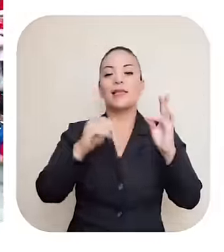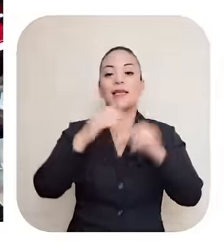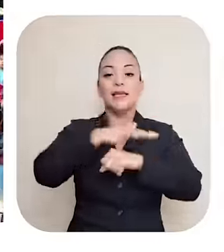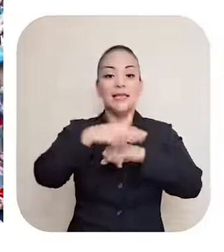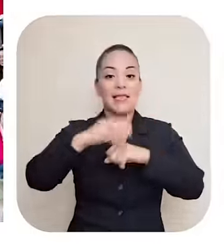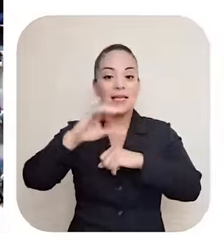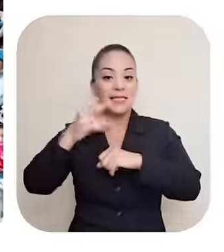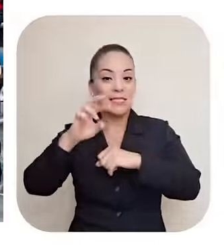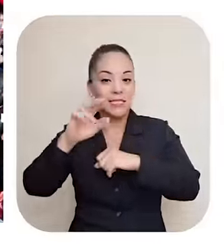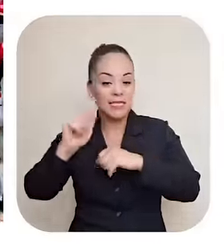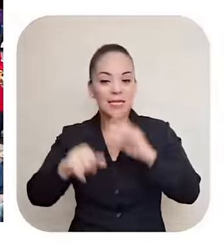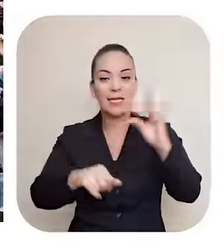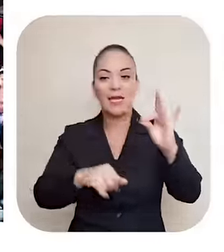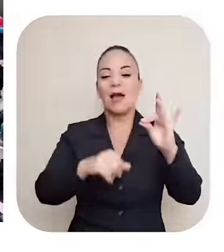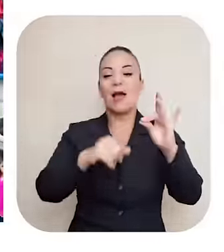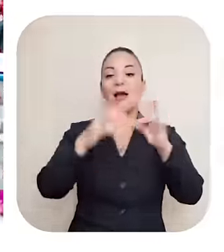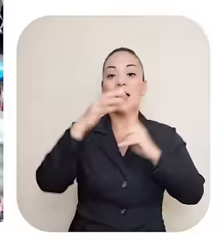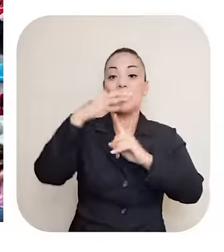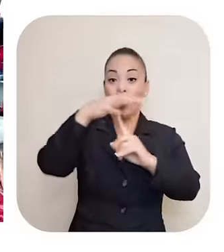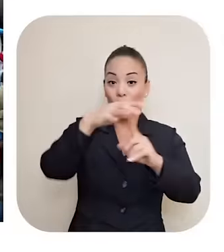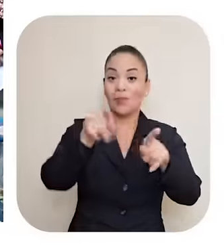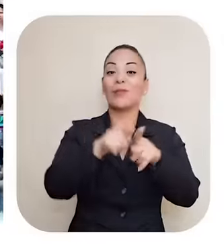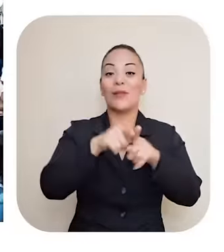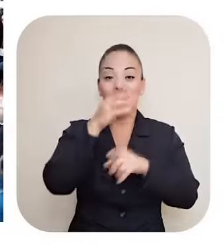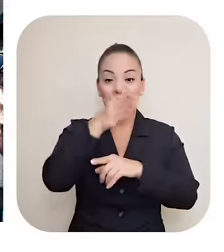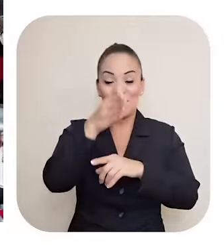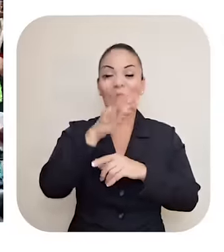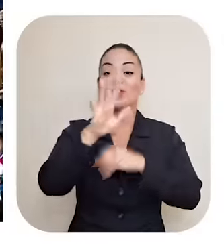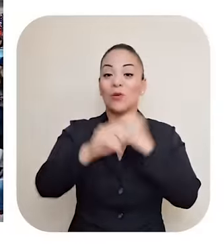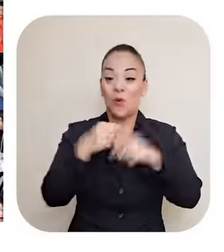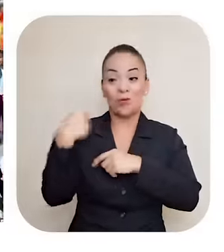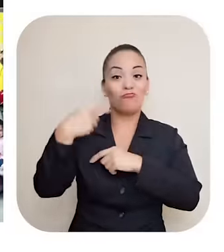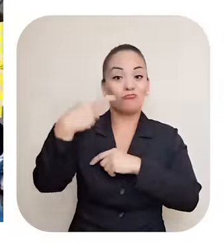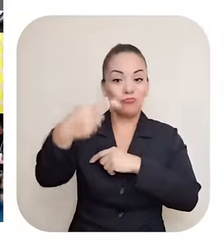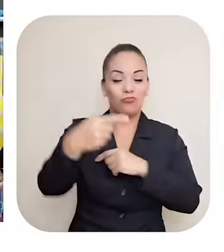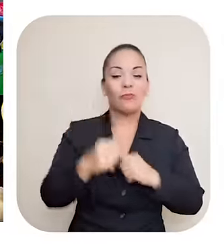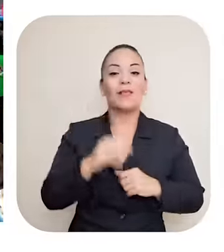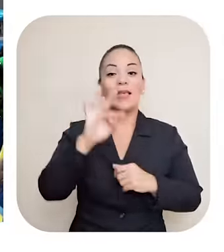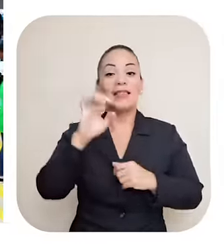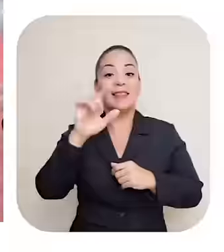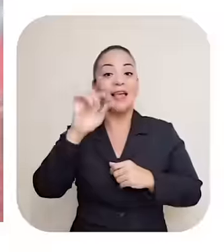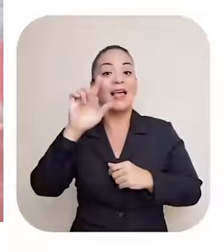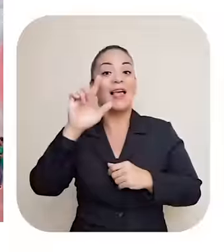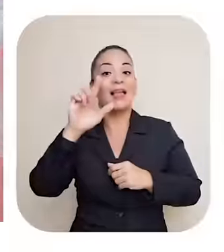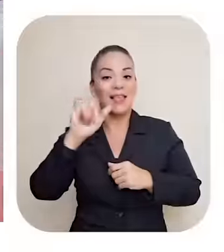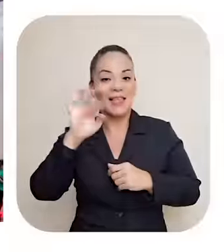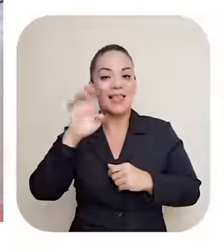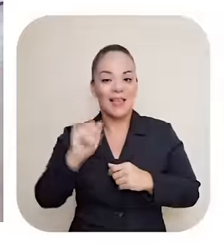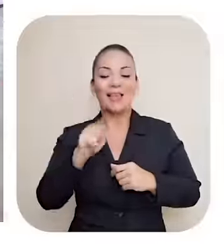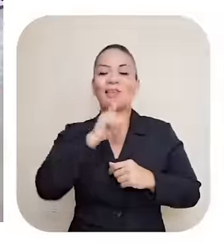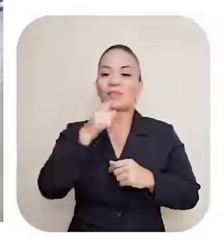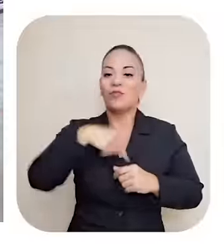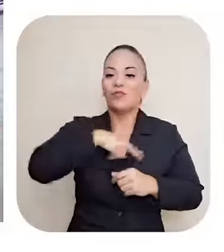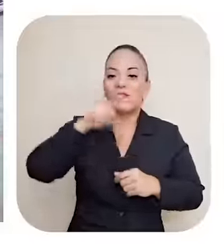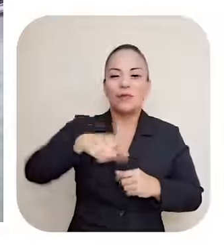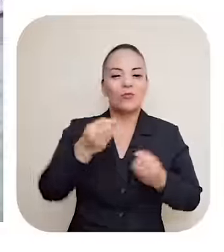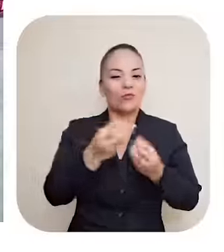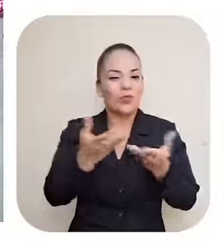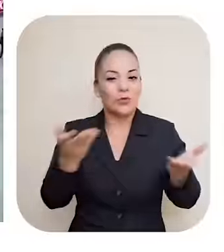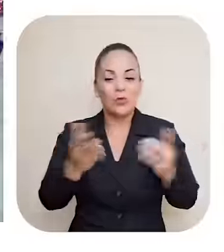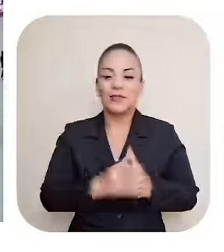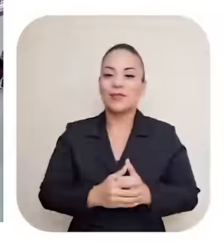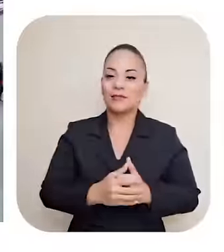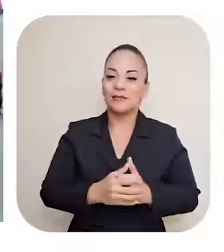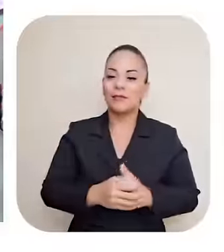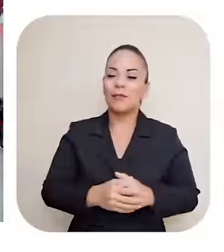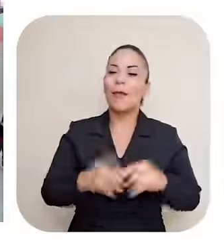Upala Por lanchas A las barras del Colorado Por lanchas A la isla de Chira Y trasladamos Por helicópteros Por cinco años